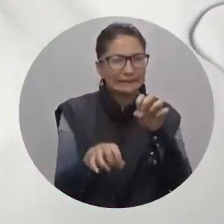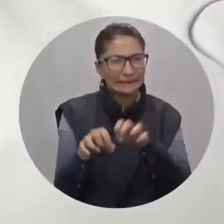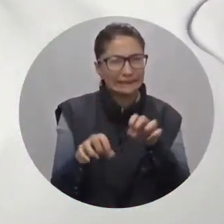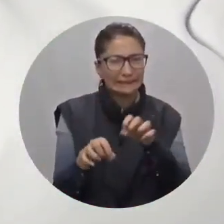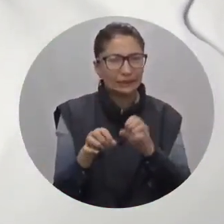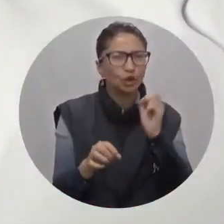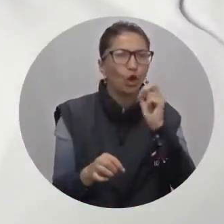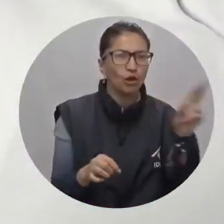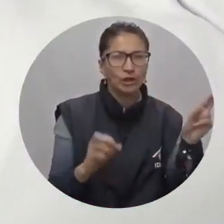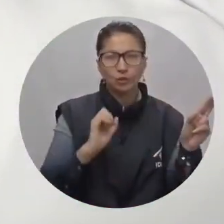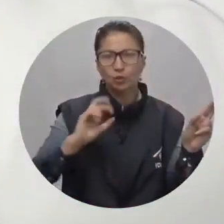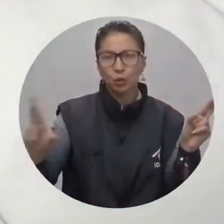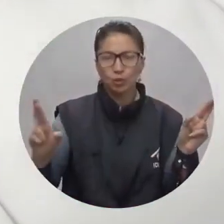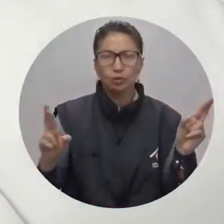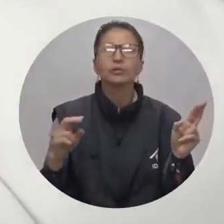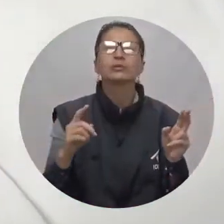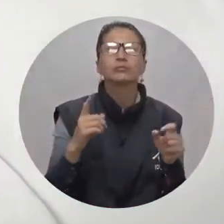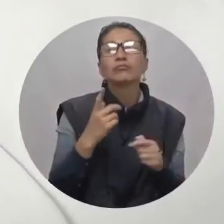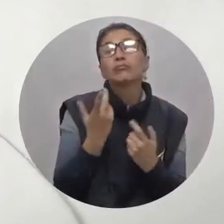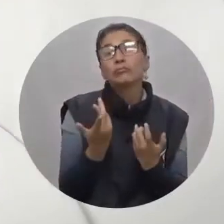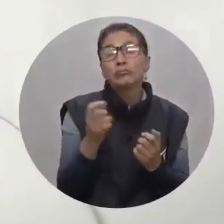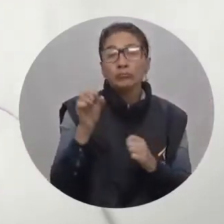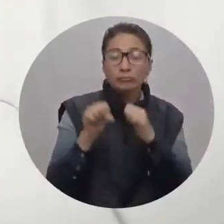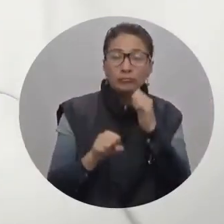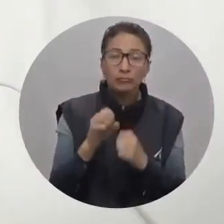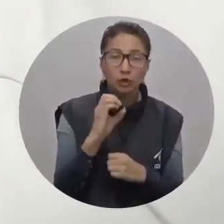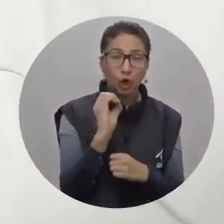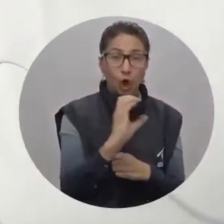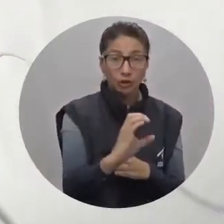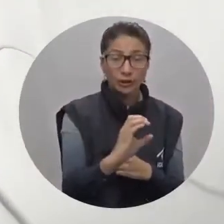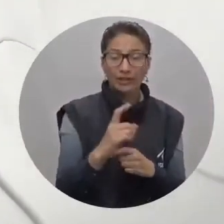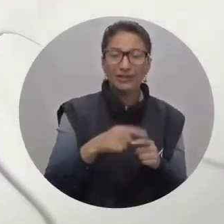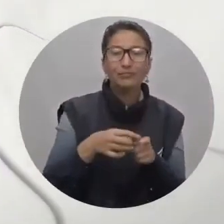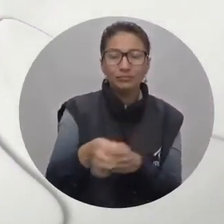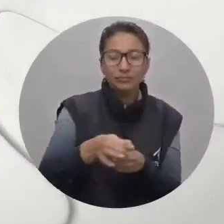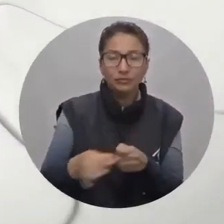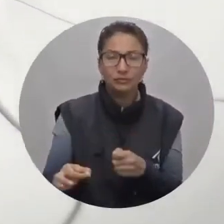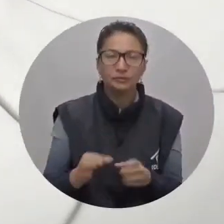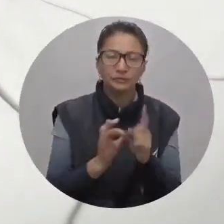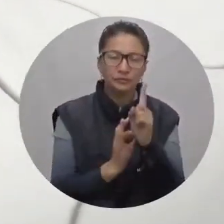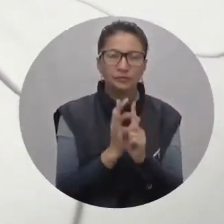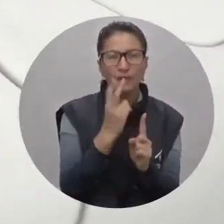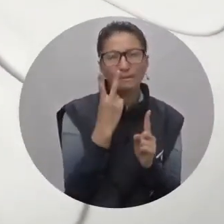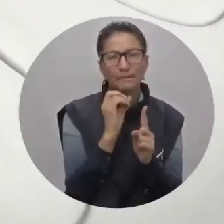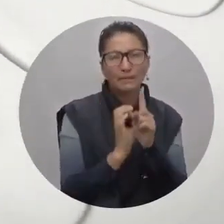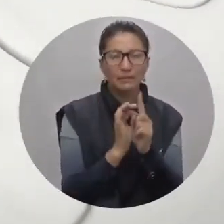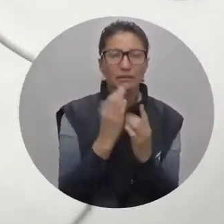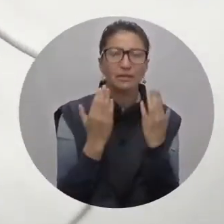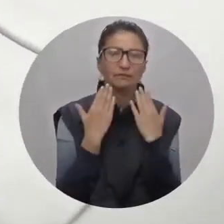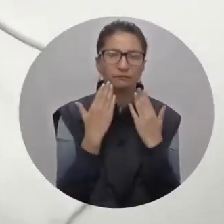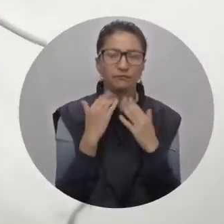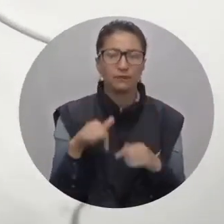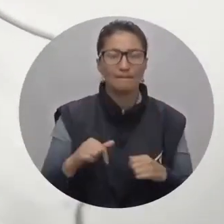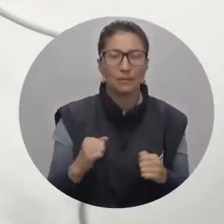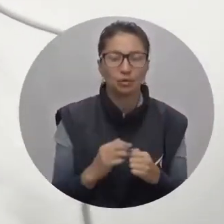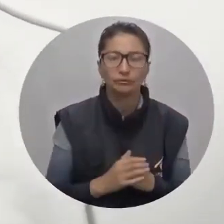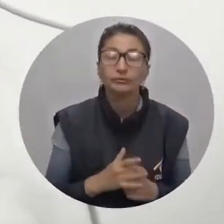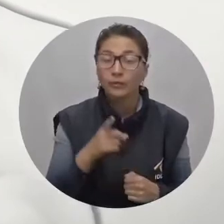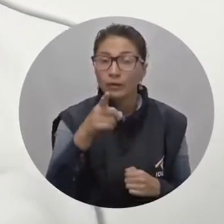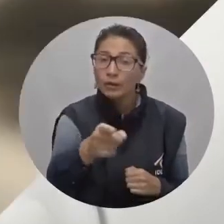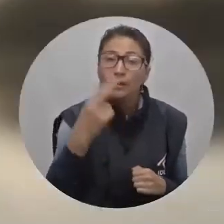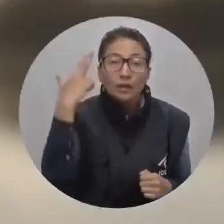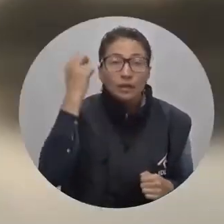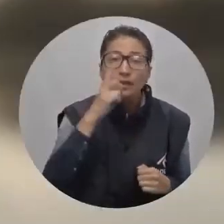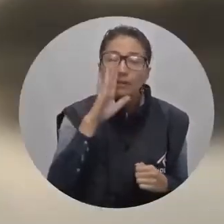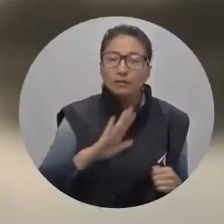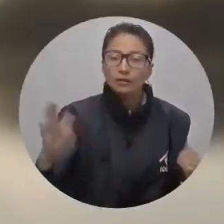lloviznas en el oriente y sur de la ciudad, así como sobre el occidente de la sabana, temperatura hasta de 20 grados. Veamos